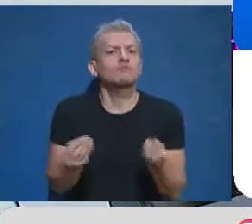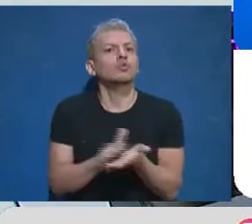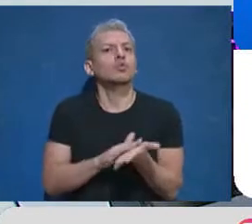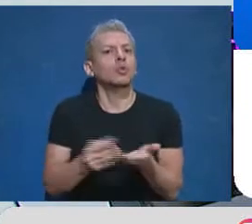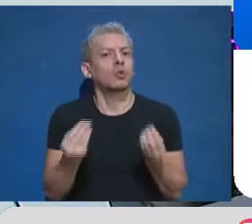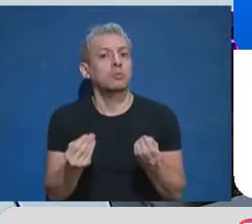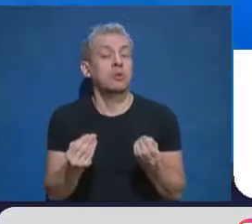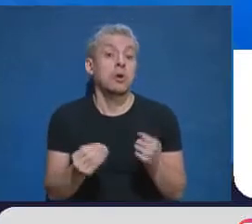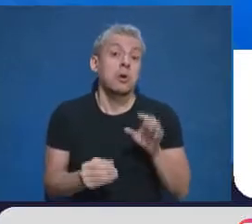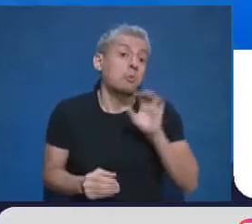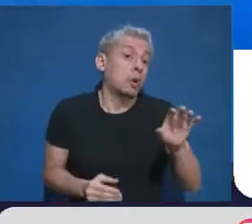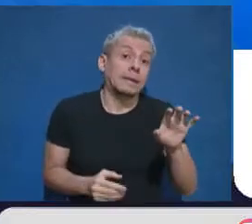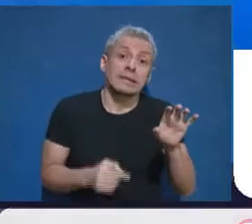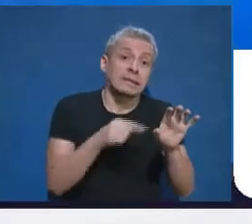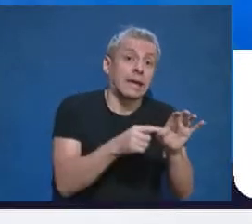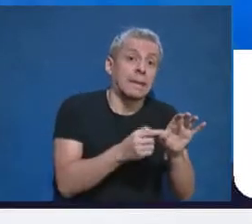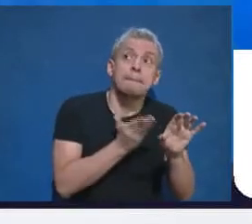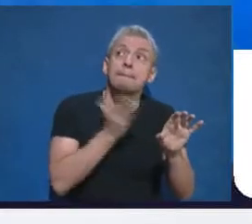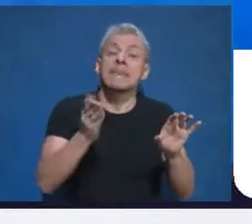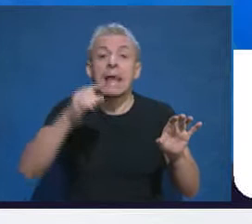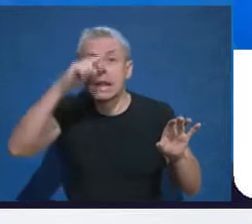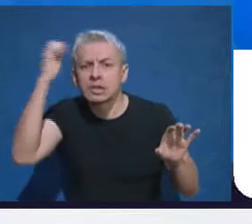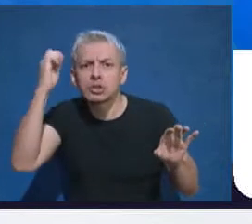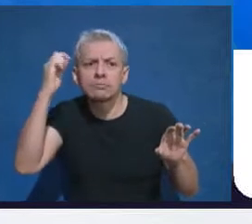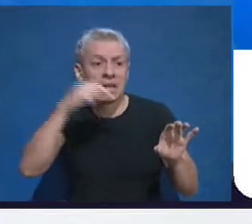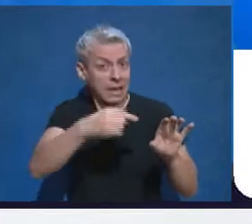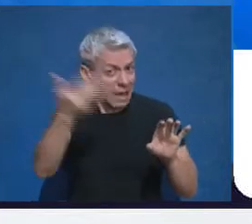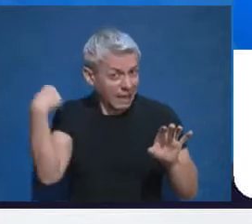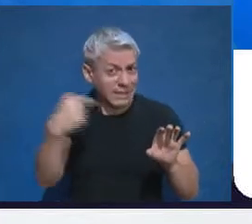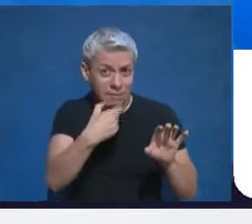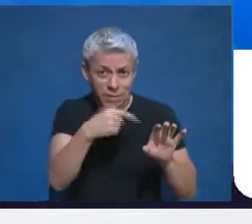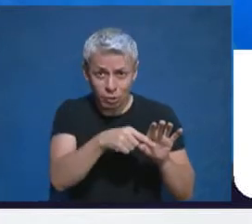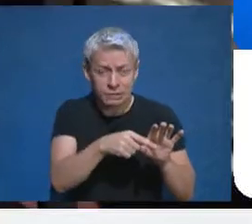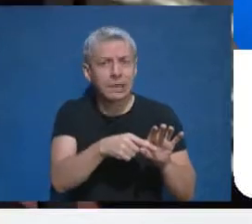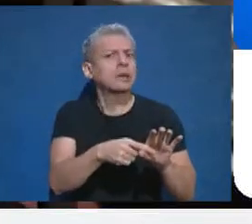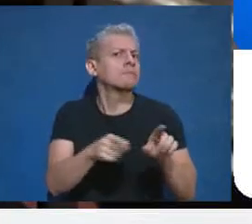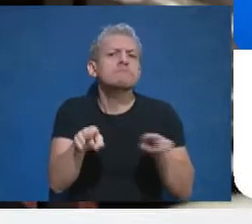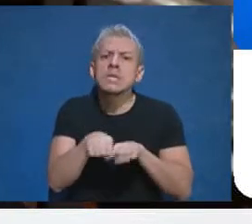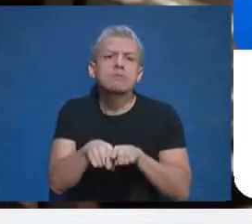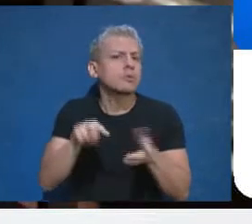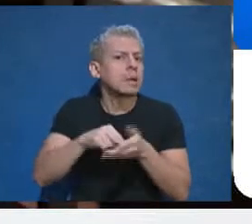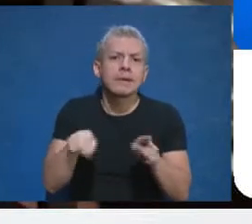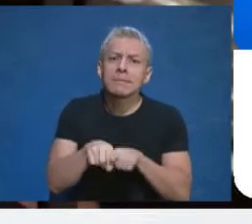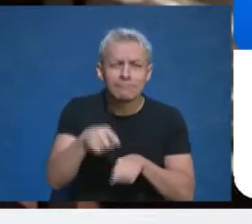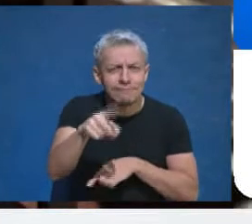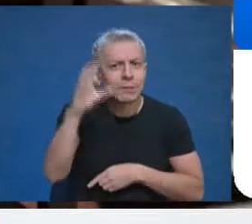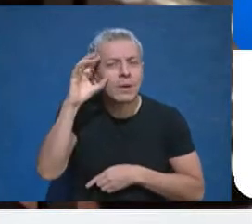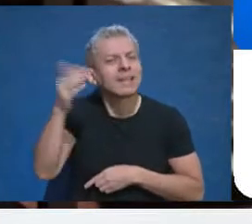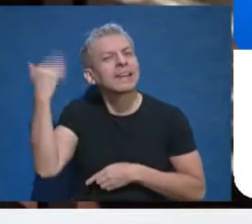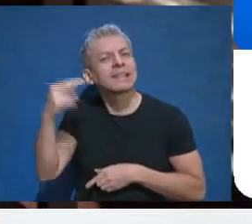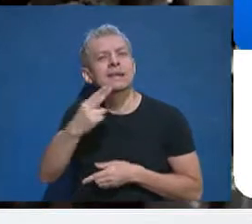nación reclamando algo que en su momento la provincia de Mendoza ya pasó? Recuerden ustedes los diferimientos